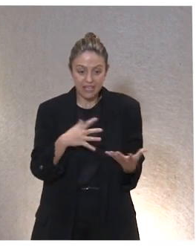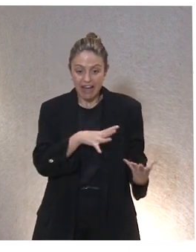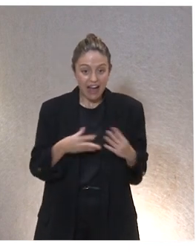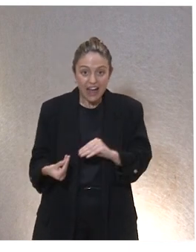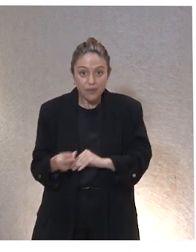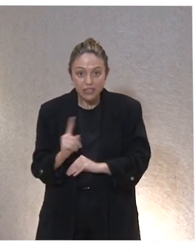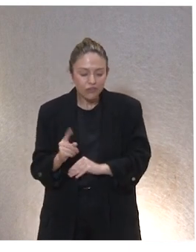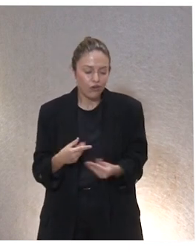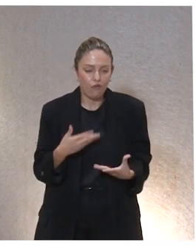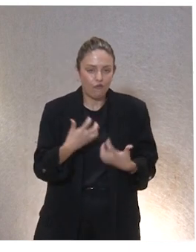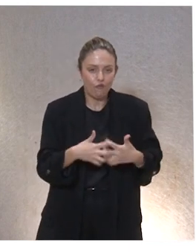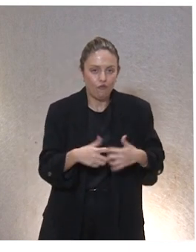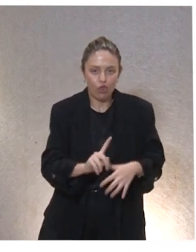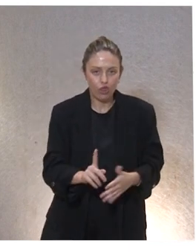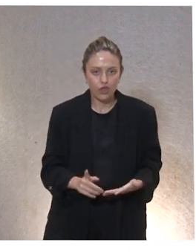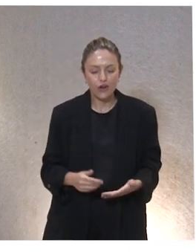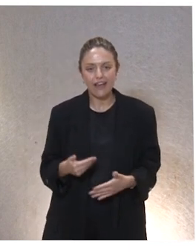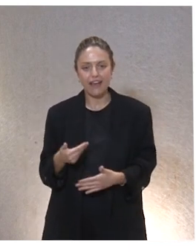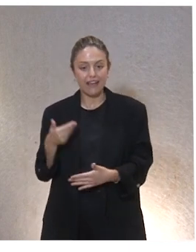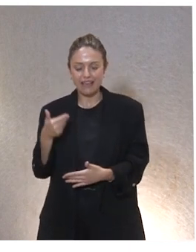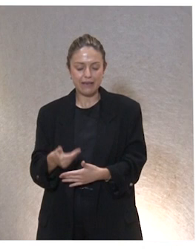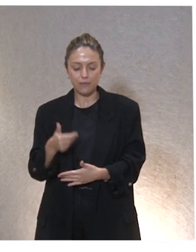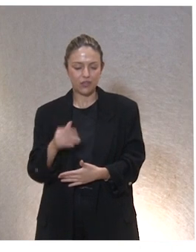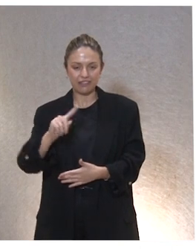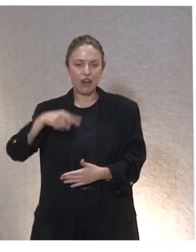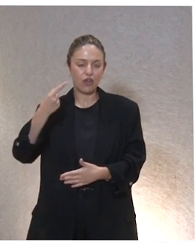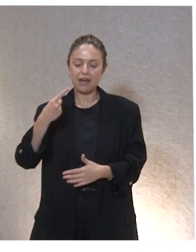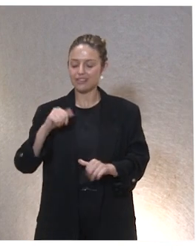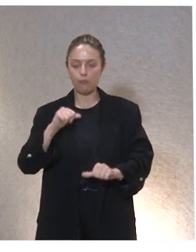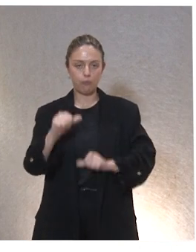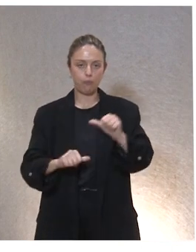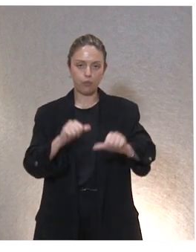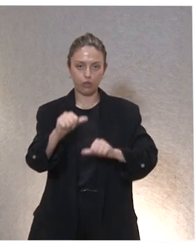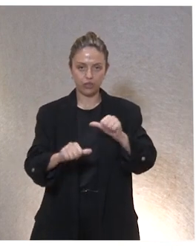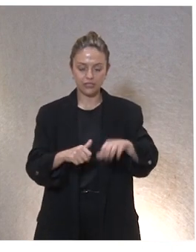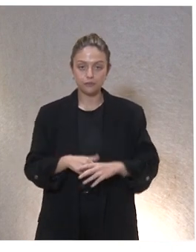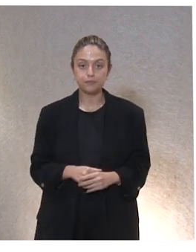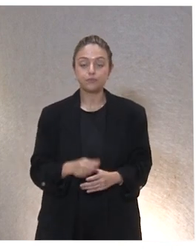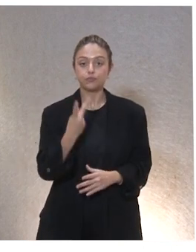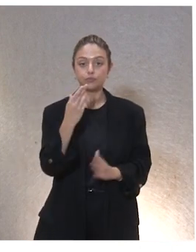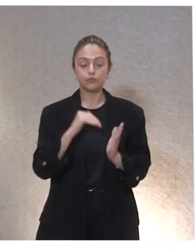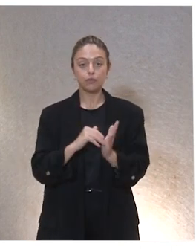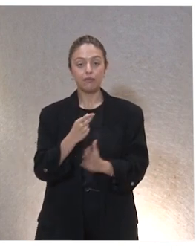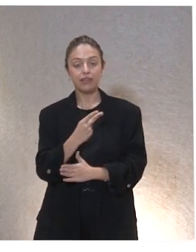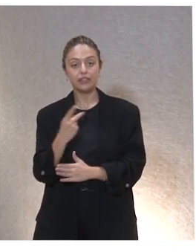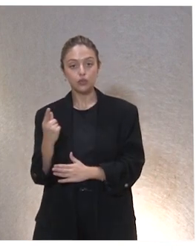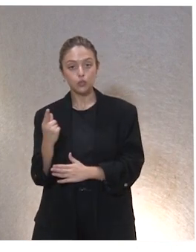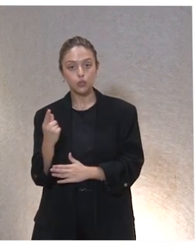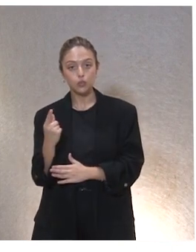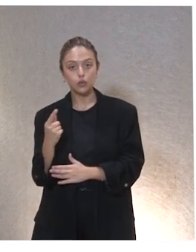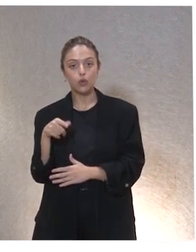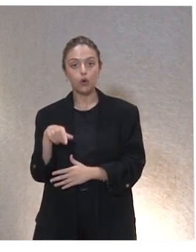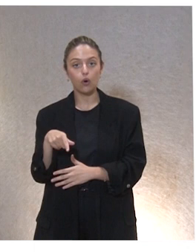fue lo más importante del momento. Y en el 2021 nos encontramos con los